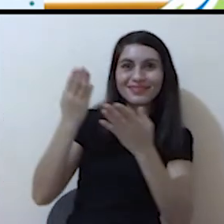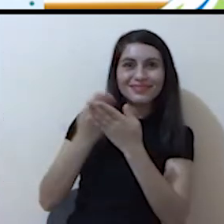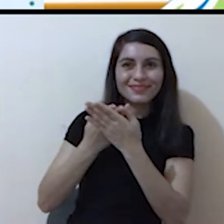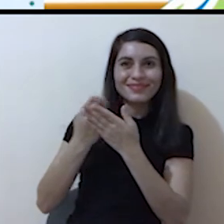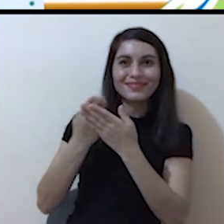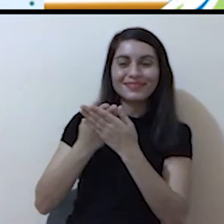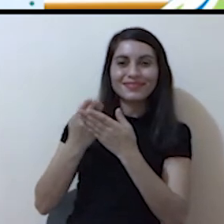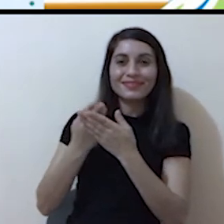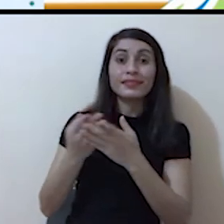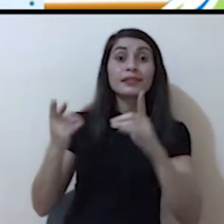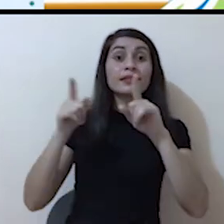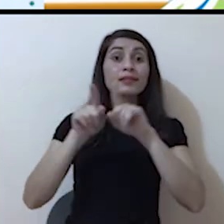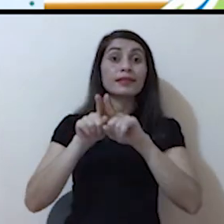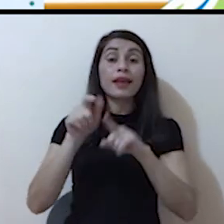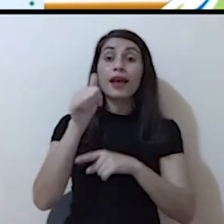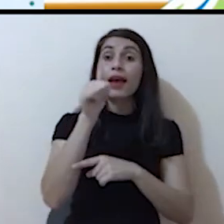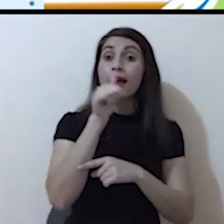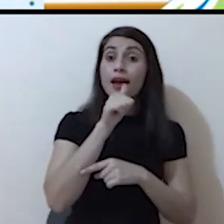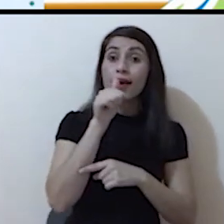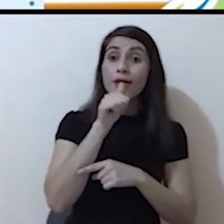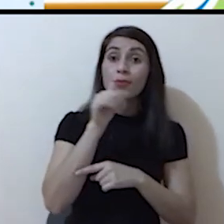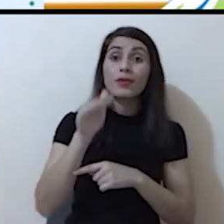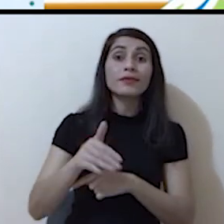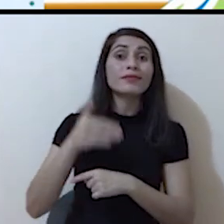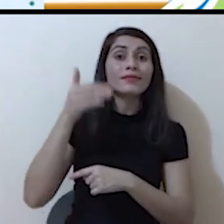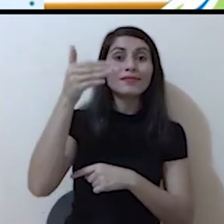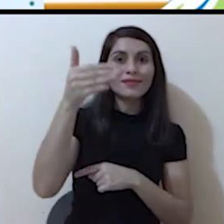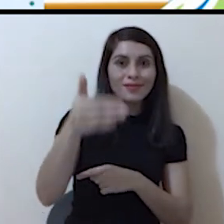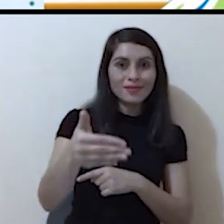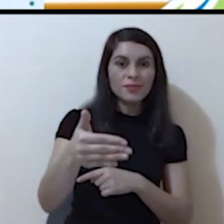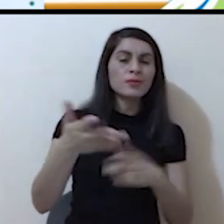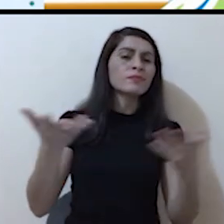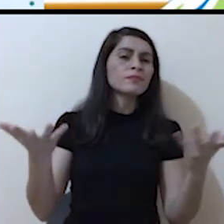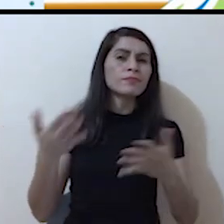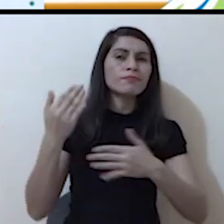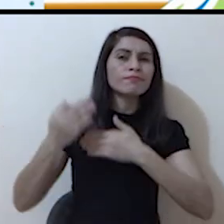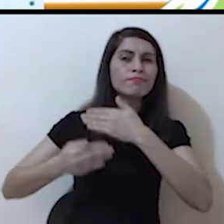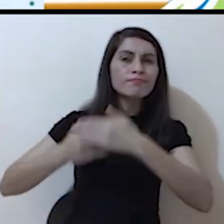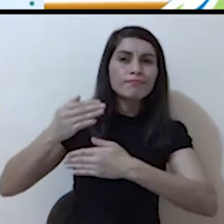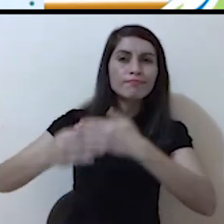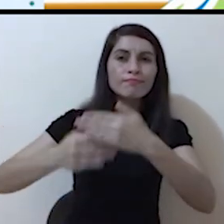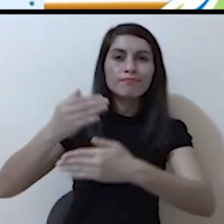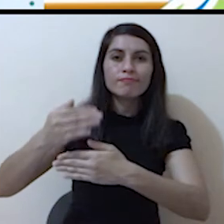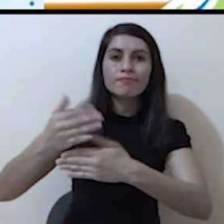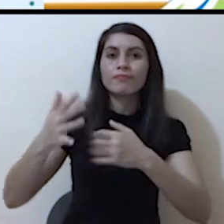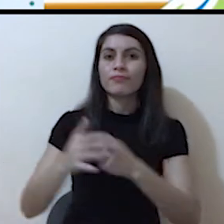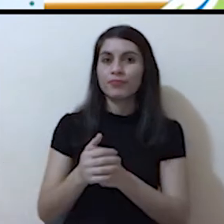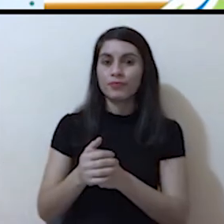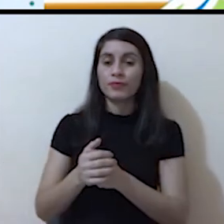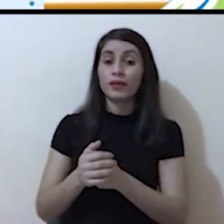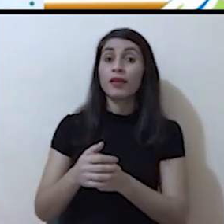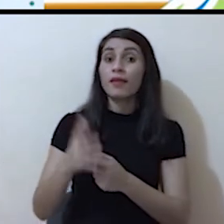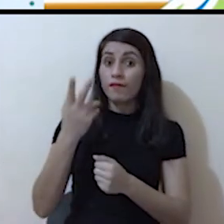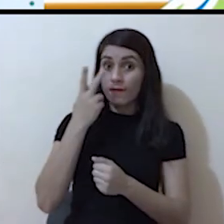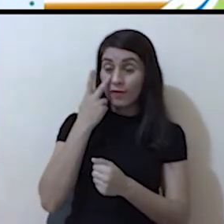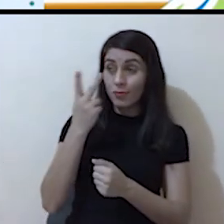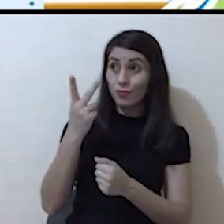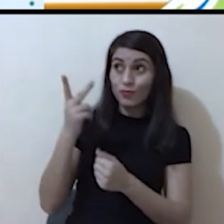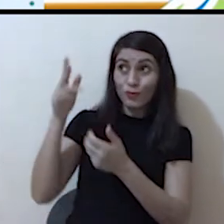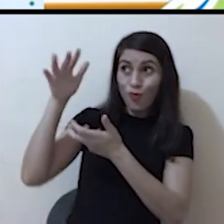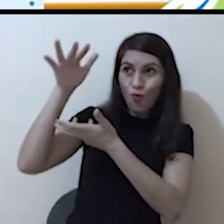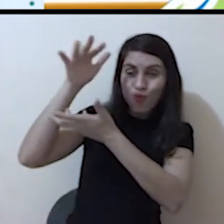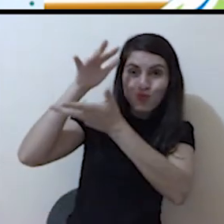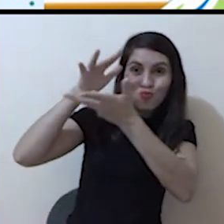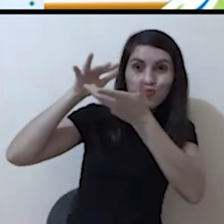Luego esta agua es convertida en otro proceso llamado condensación,